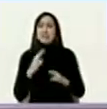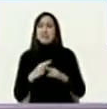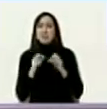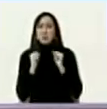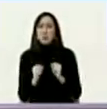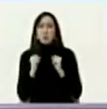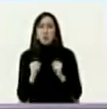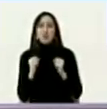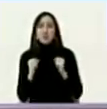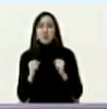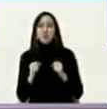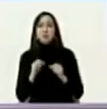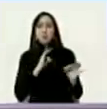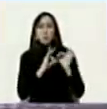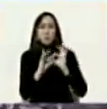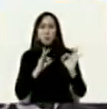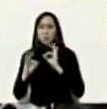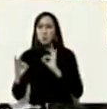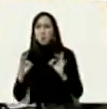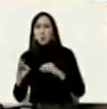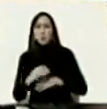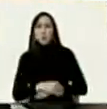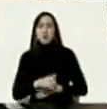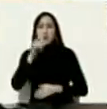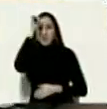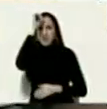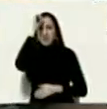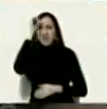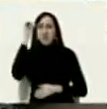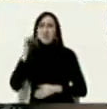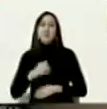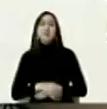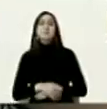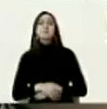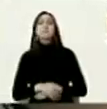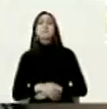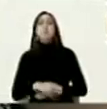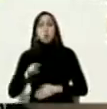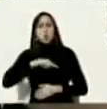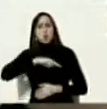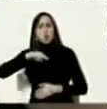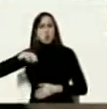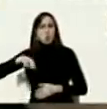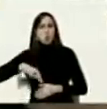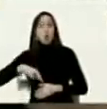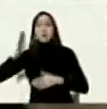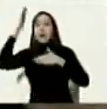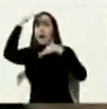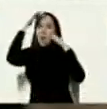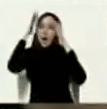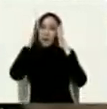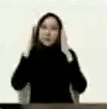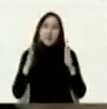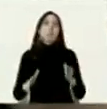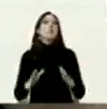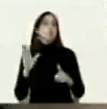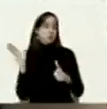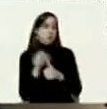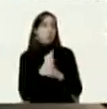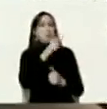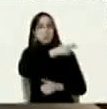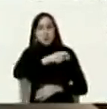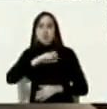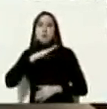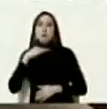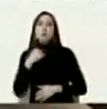mortal la variante delta también bueno estamos nosotros atendiendo la hemos detectado en dos